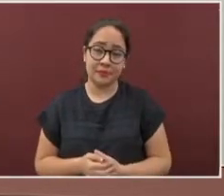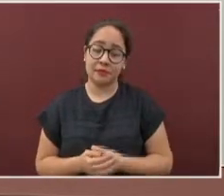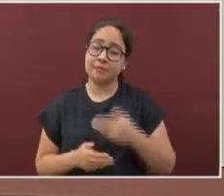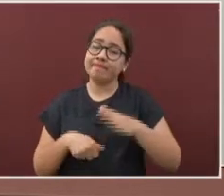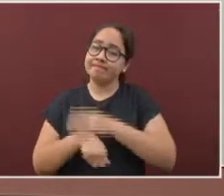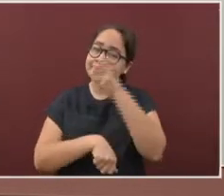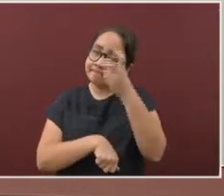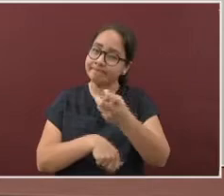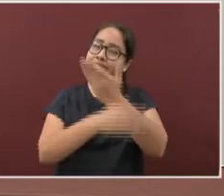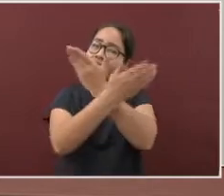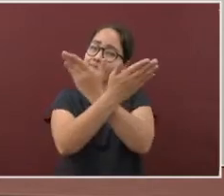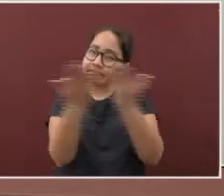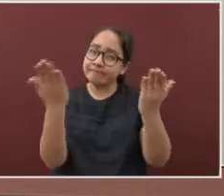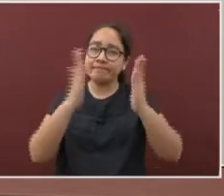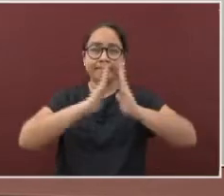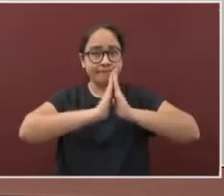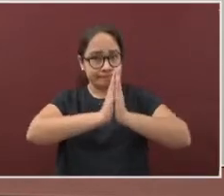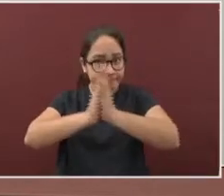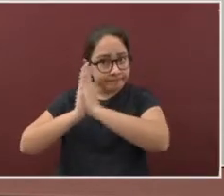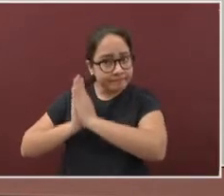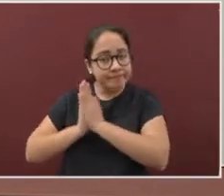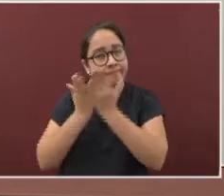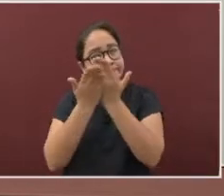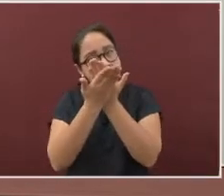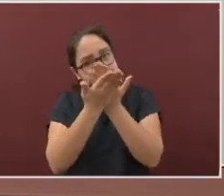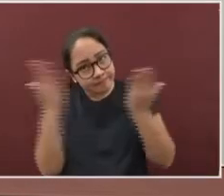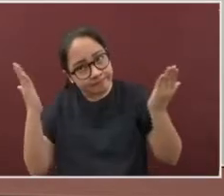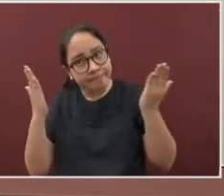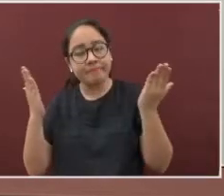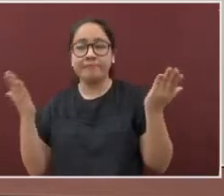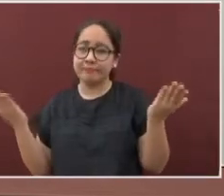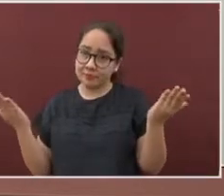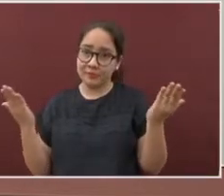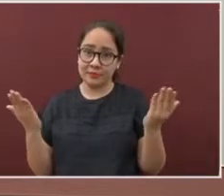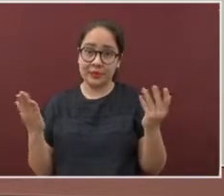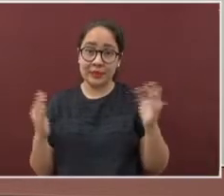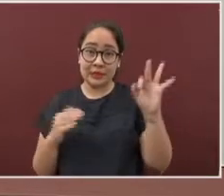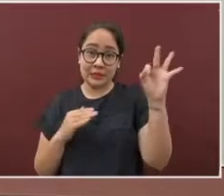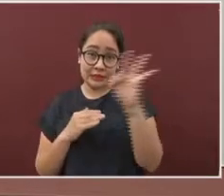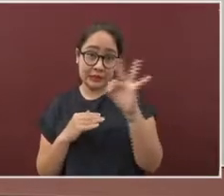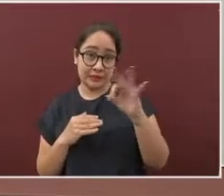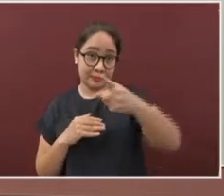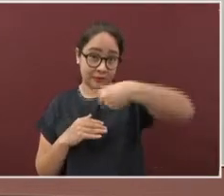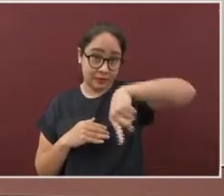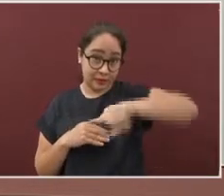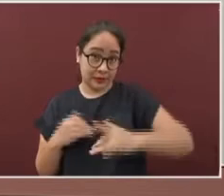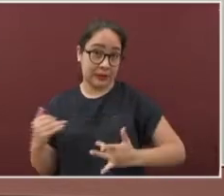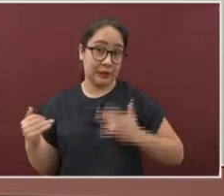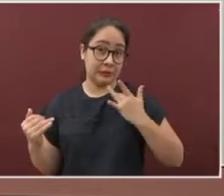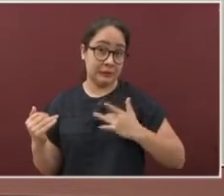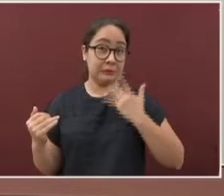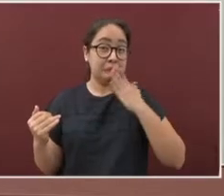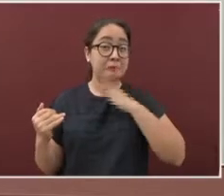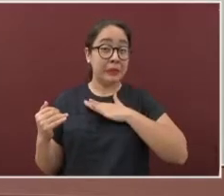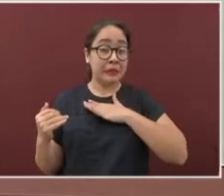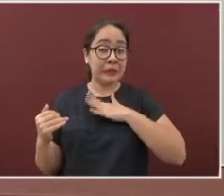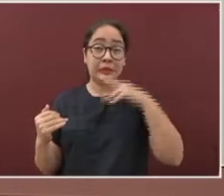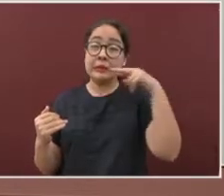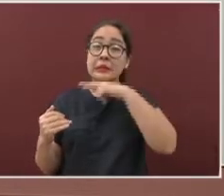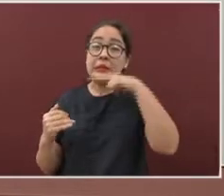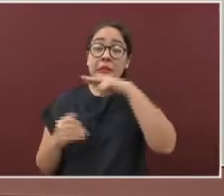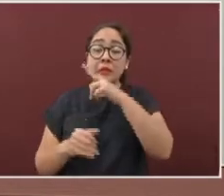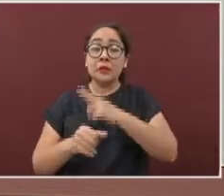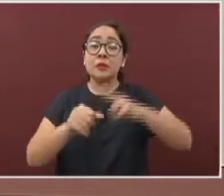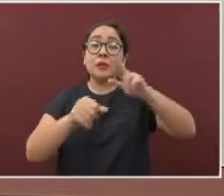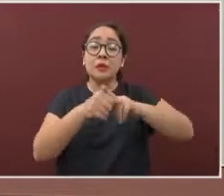insistentes en la petición de que a los primeros síntomas acudan a su unidad de salud